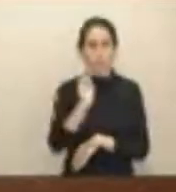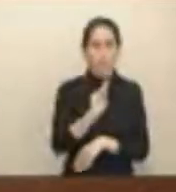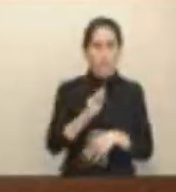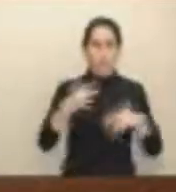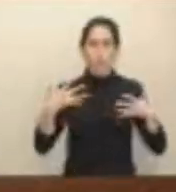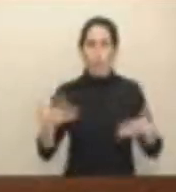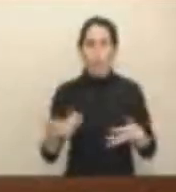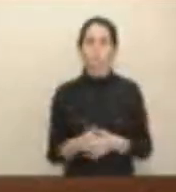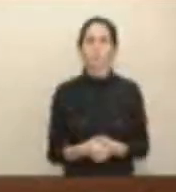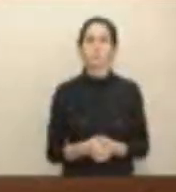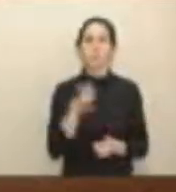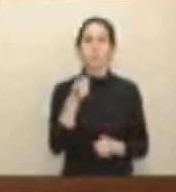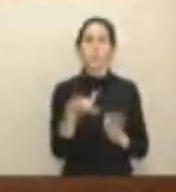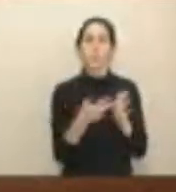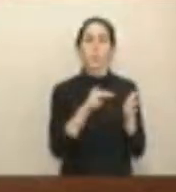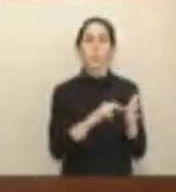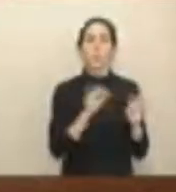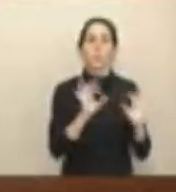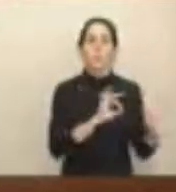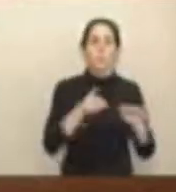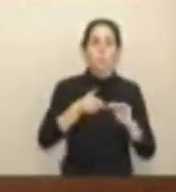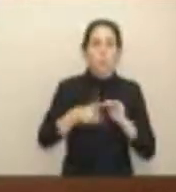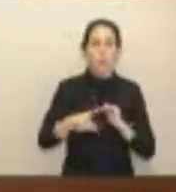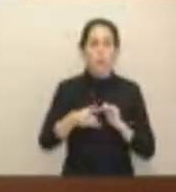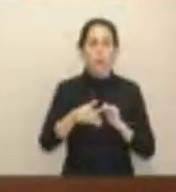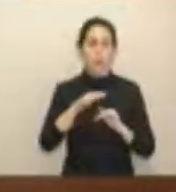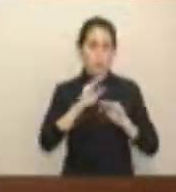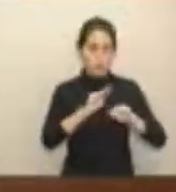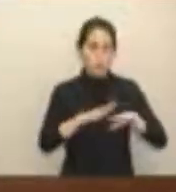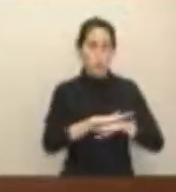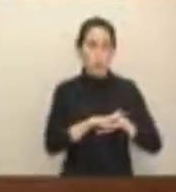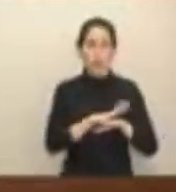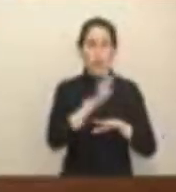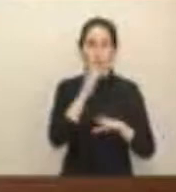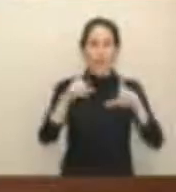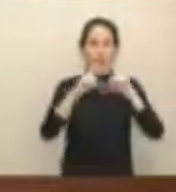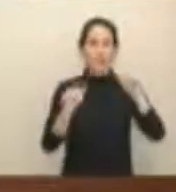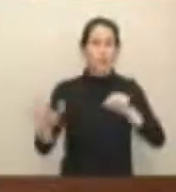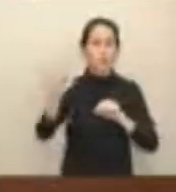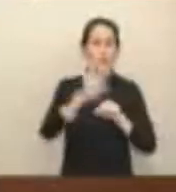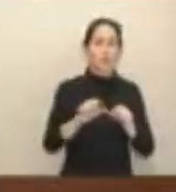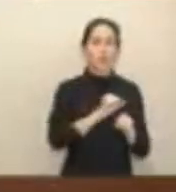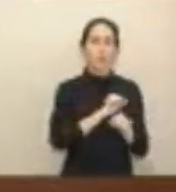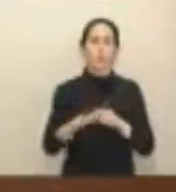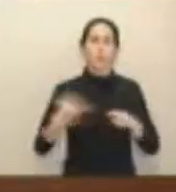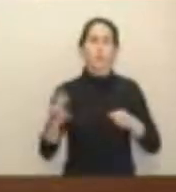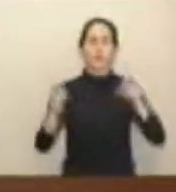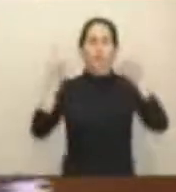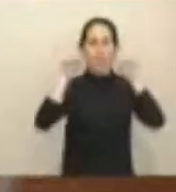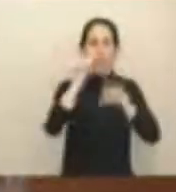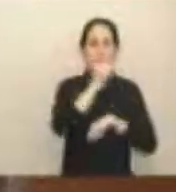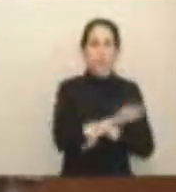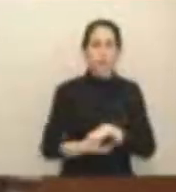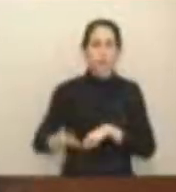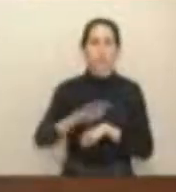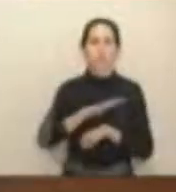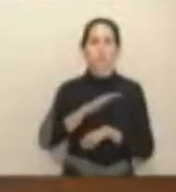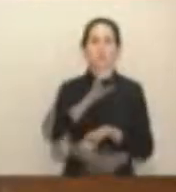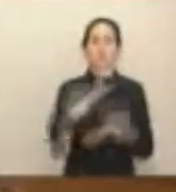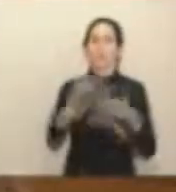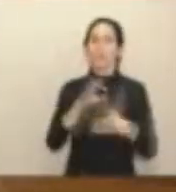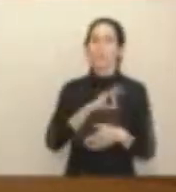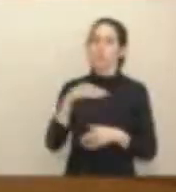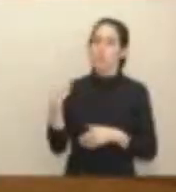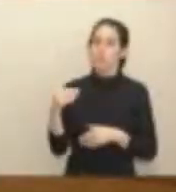¿Qué planes tiene su Gobierno para dar cobertura en toda Asturias a la educación infantil de 0 a 3 años?